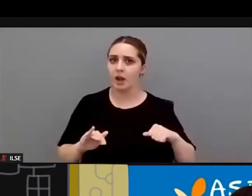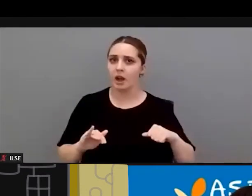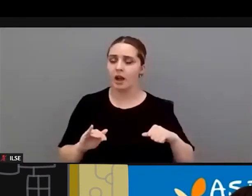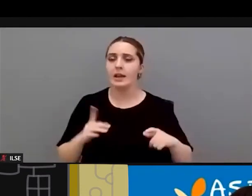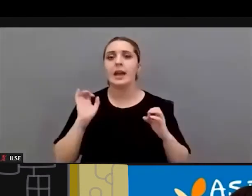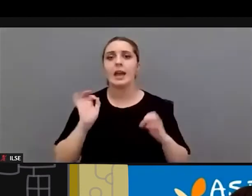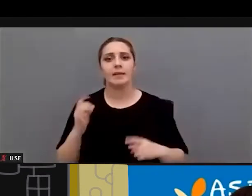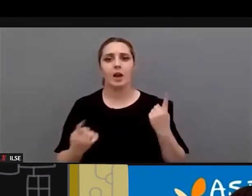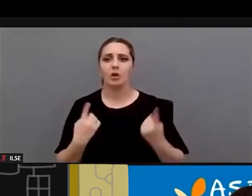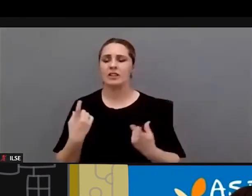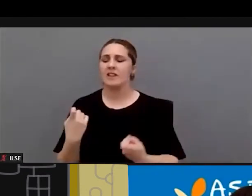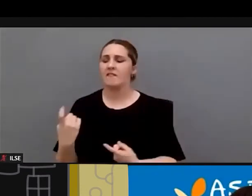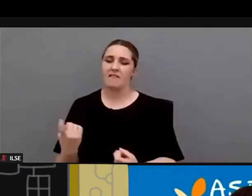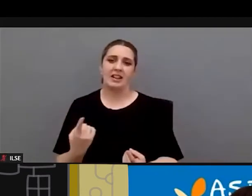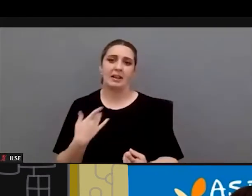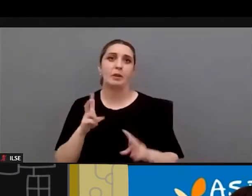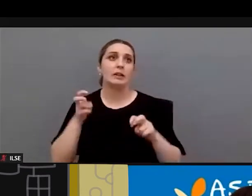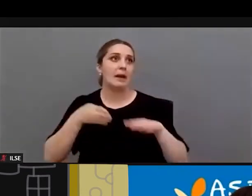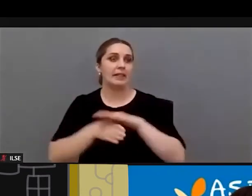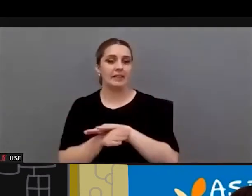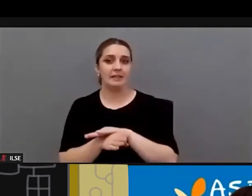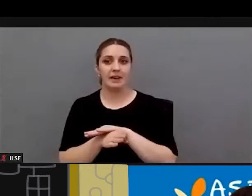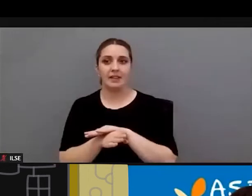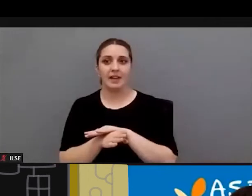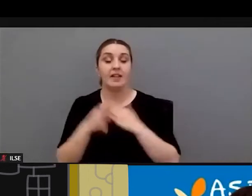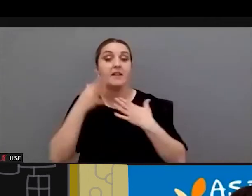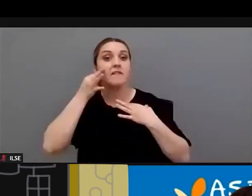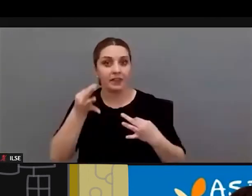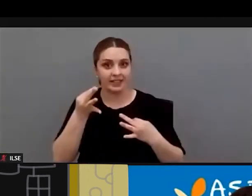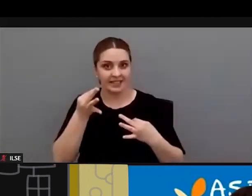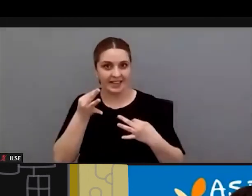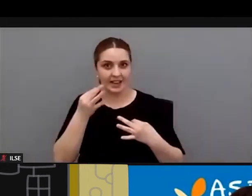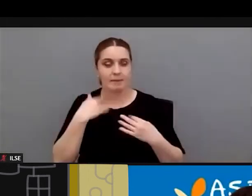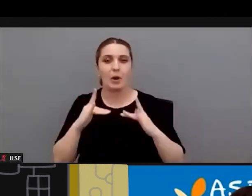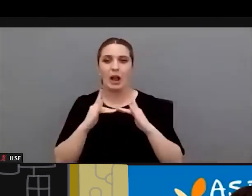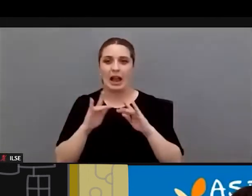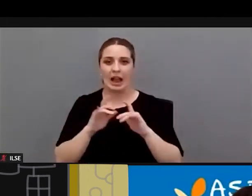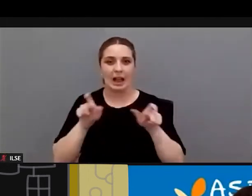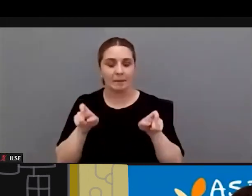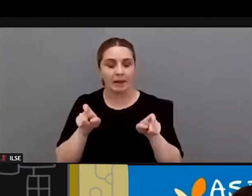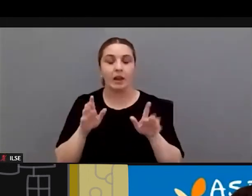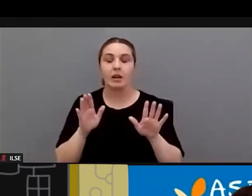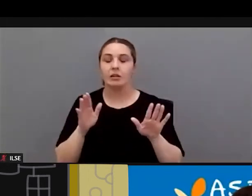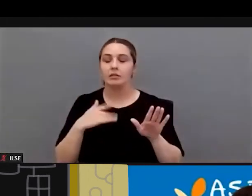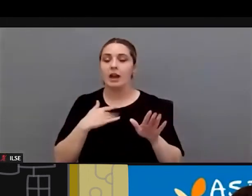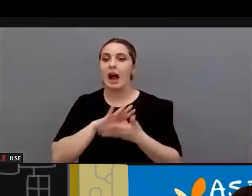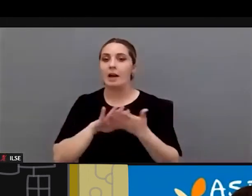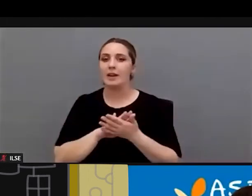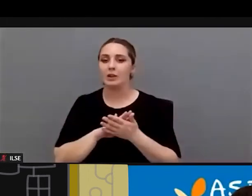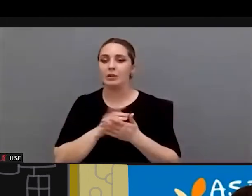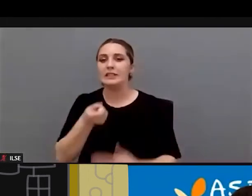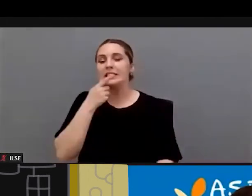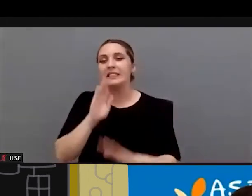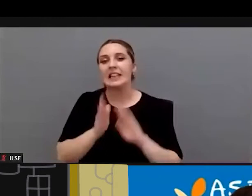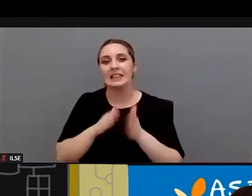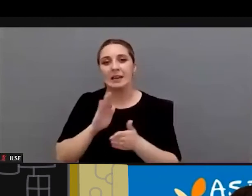muchísimas por hacer ya no me refiero solo a la accesibilidad física o sea las camillas me refiero al tratamiento que en un